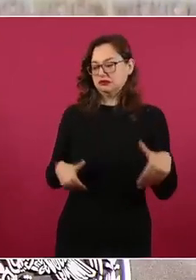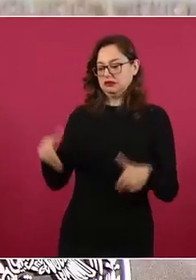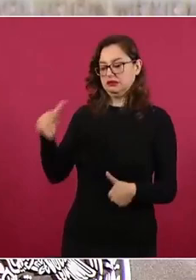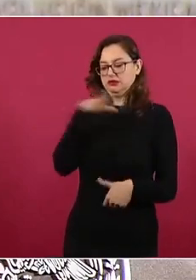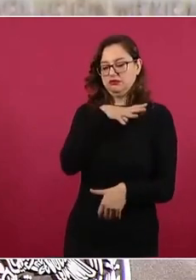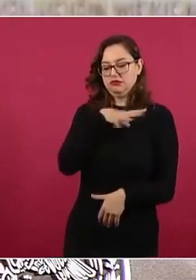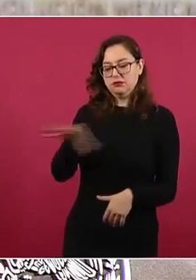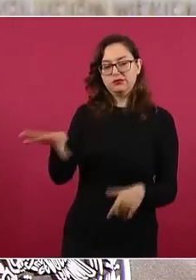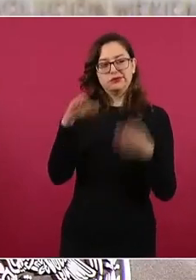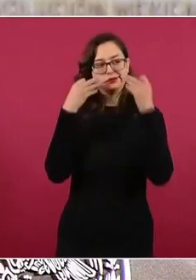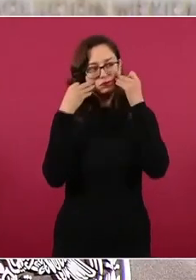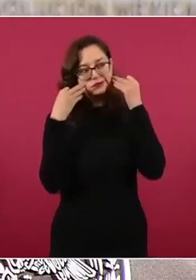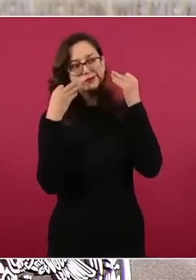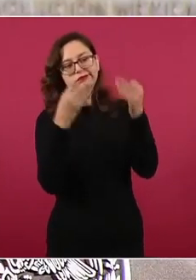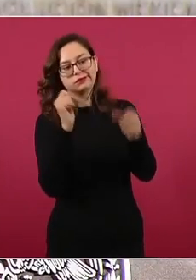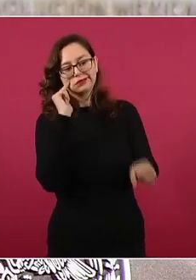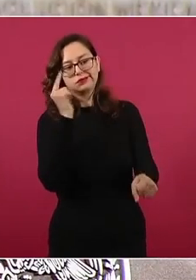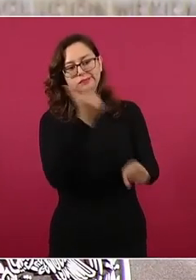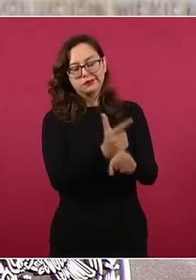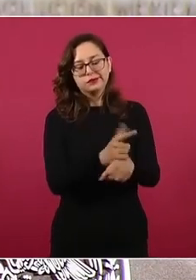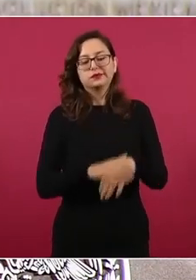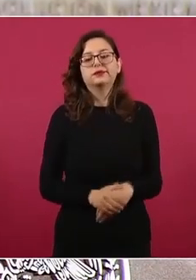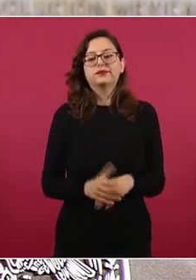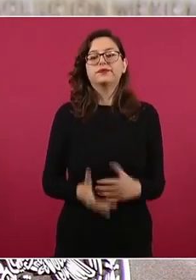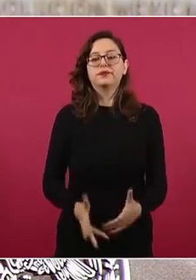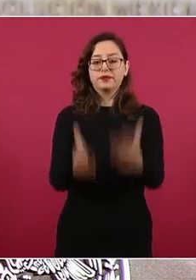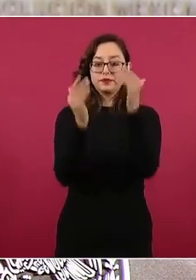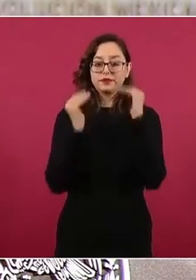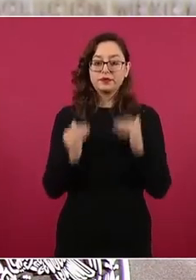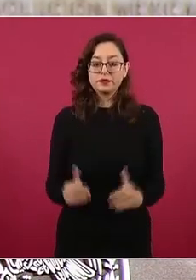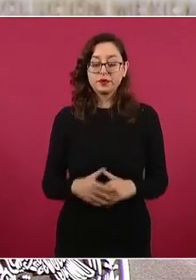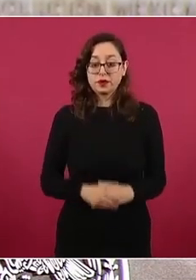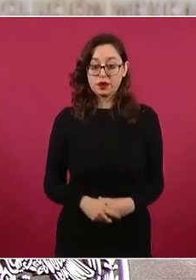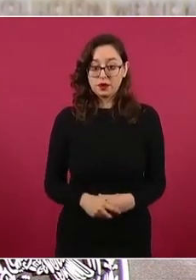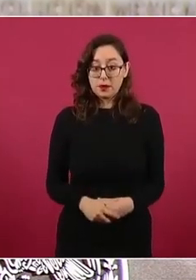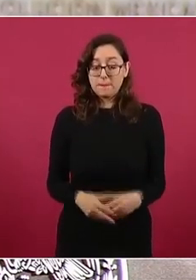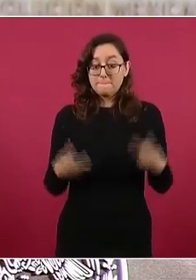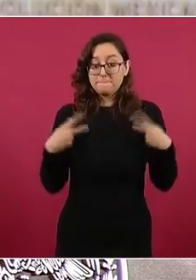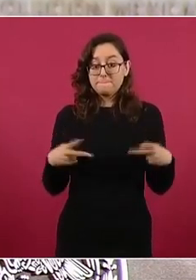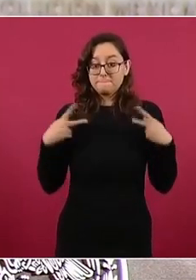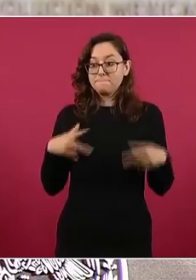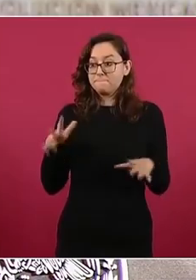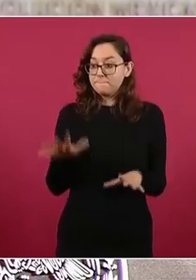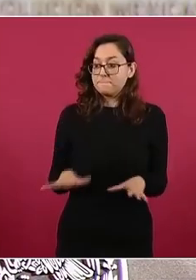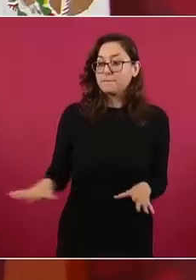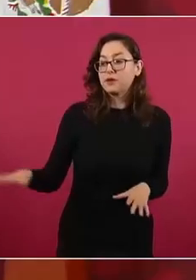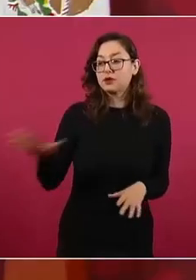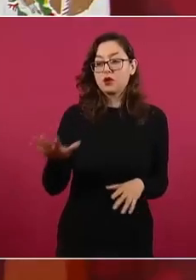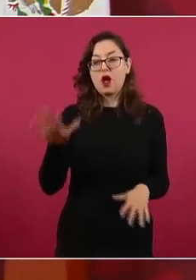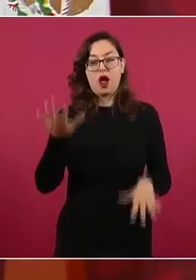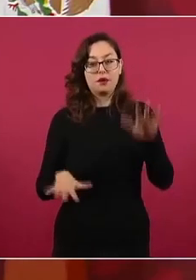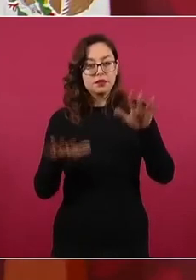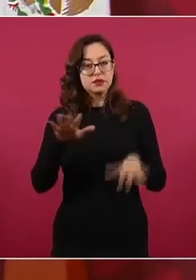que quiere algo y el funcionario no sabe escuchar.